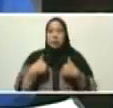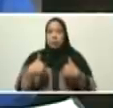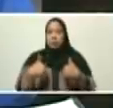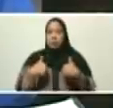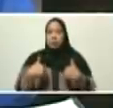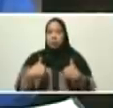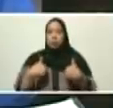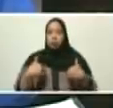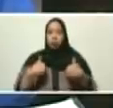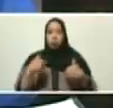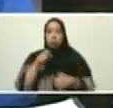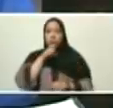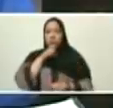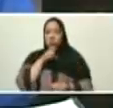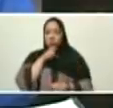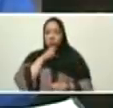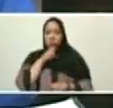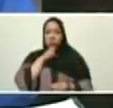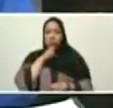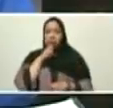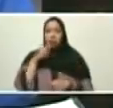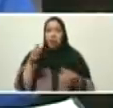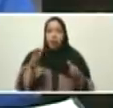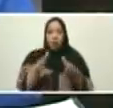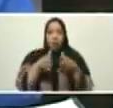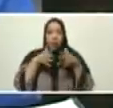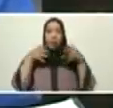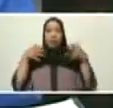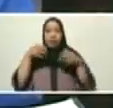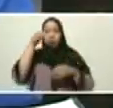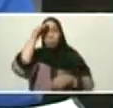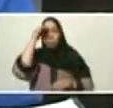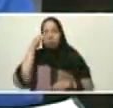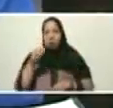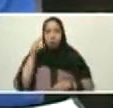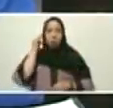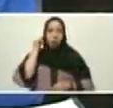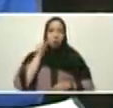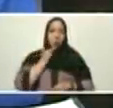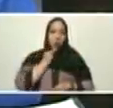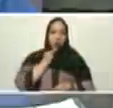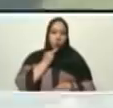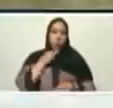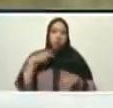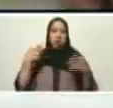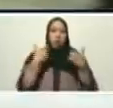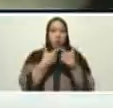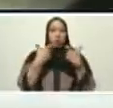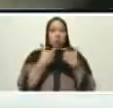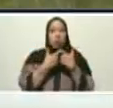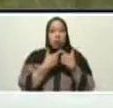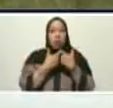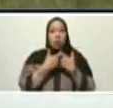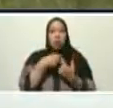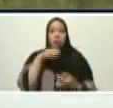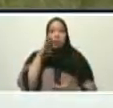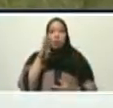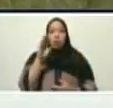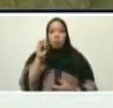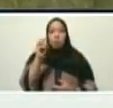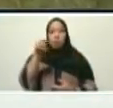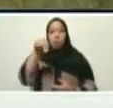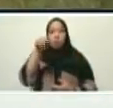sangrienta victoria militar de la batalla de Bombona, de nuestro